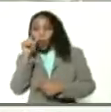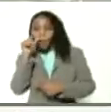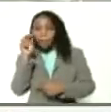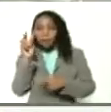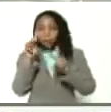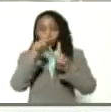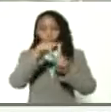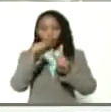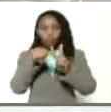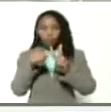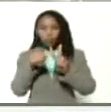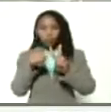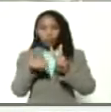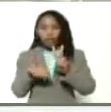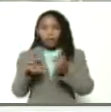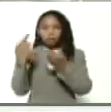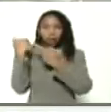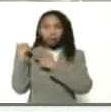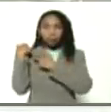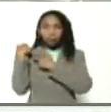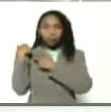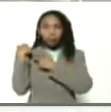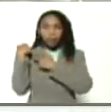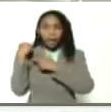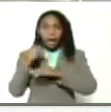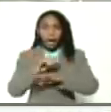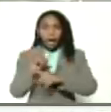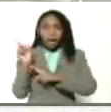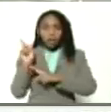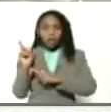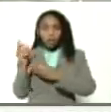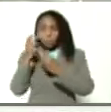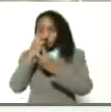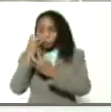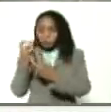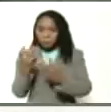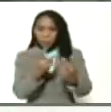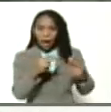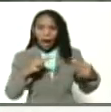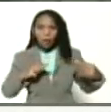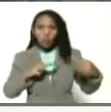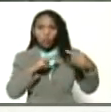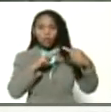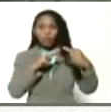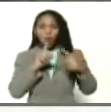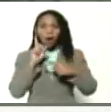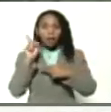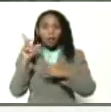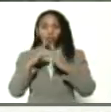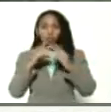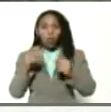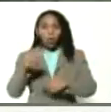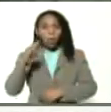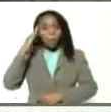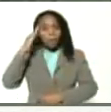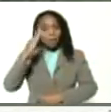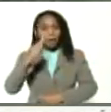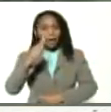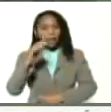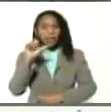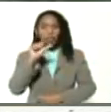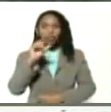Ceballos tuvieron la delicadeza de invitarnos a un encuentro con todos los comandantes de SODI